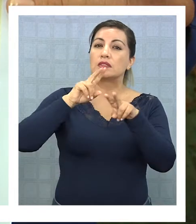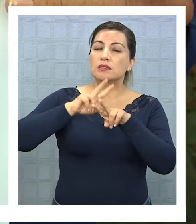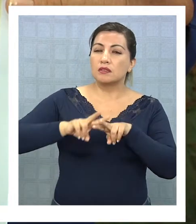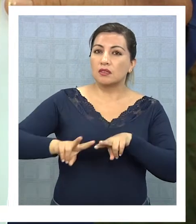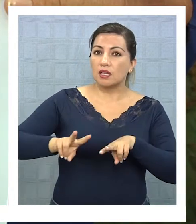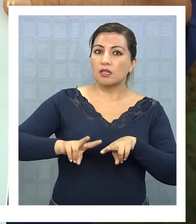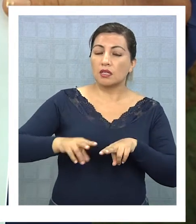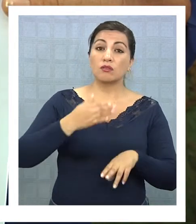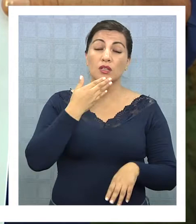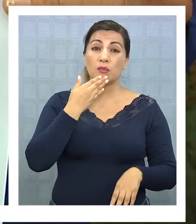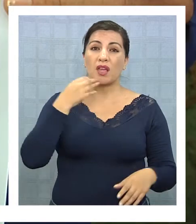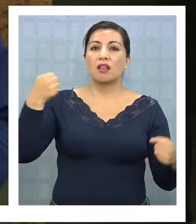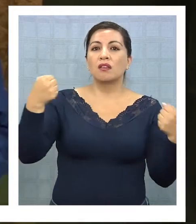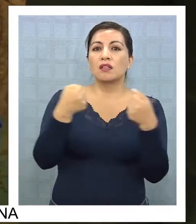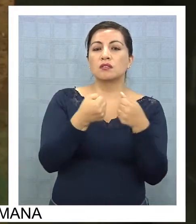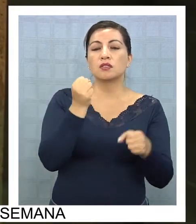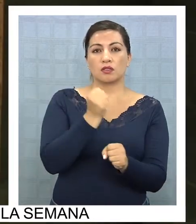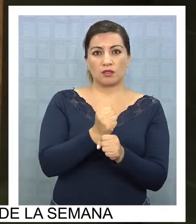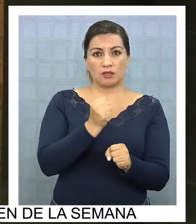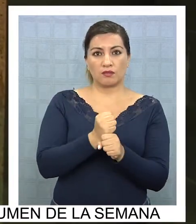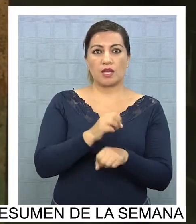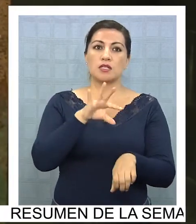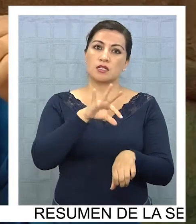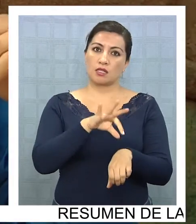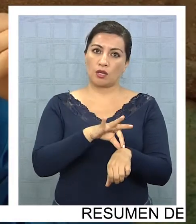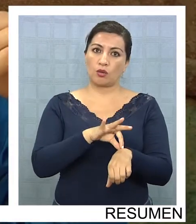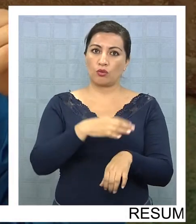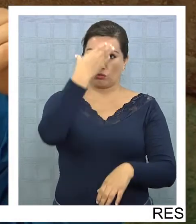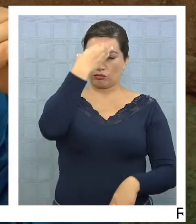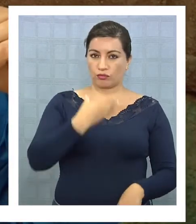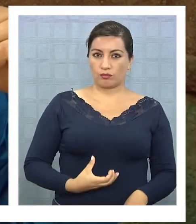los accidentes laborales y la salud integral.